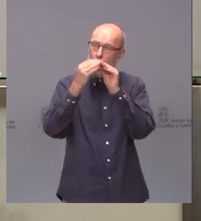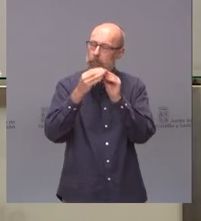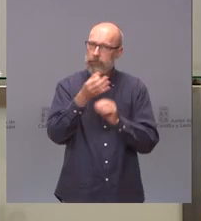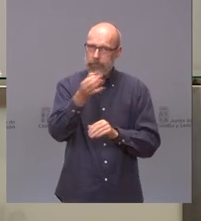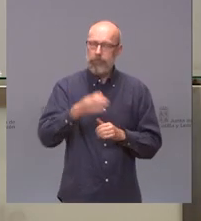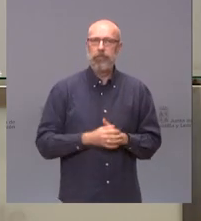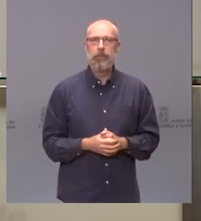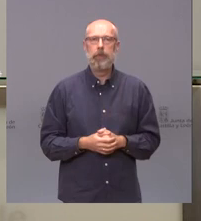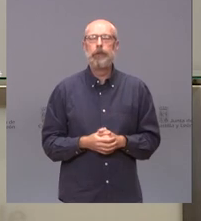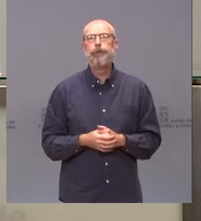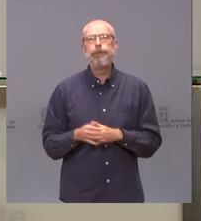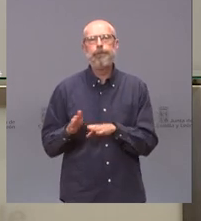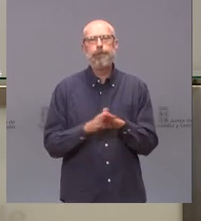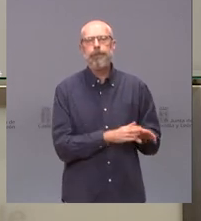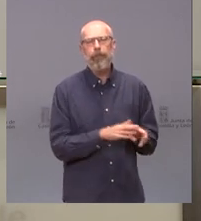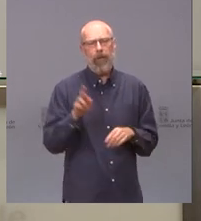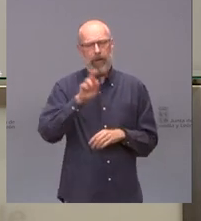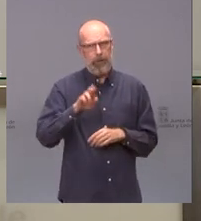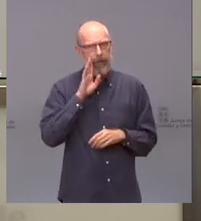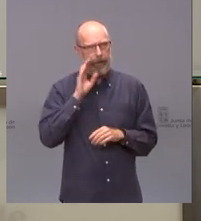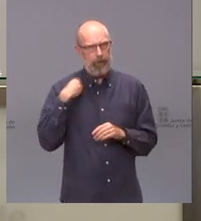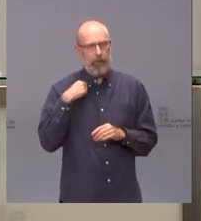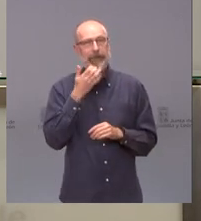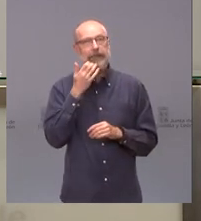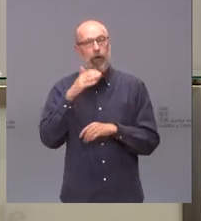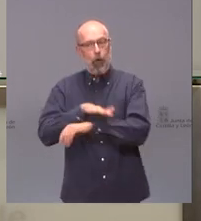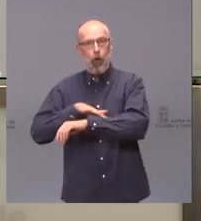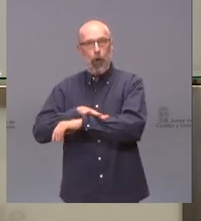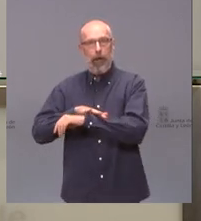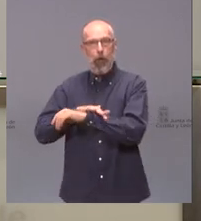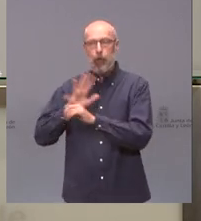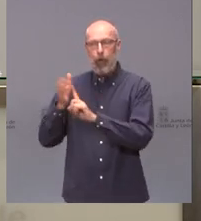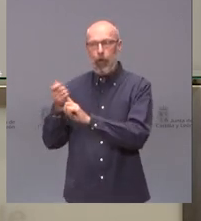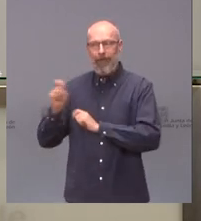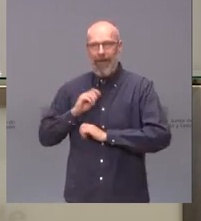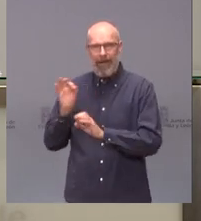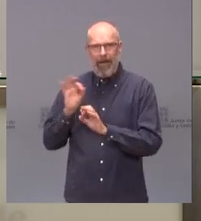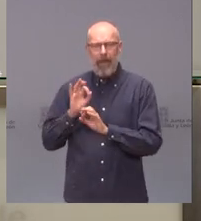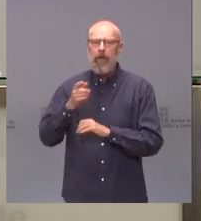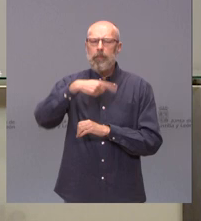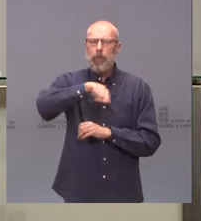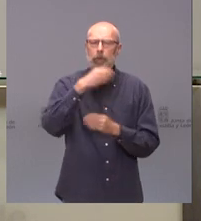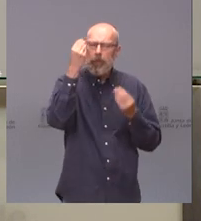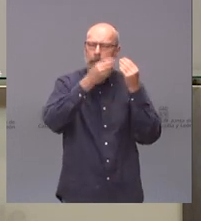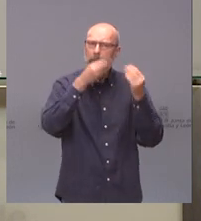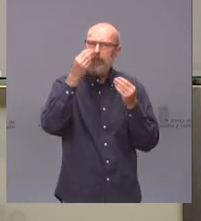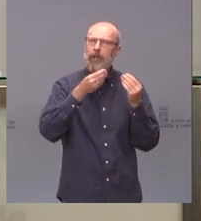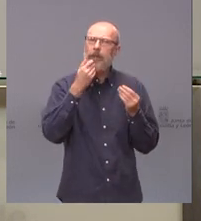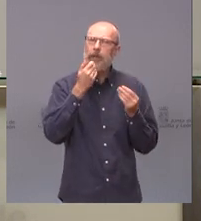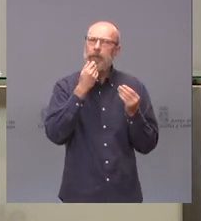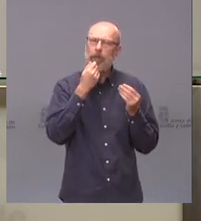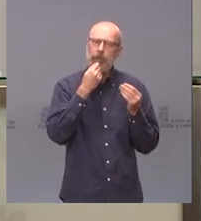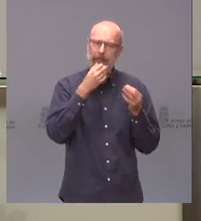Incidiendo un poco en eso que comentabas, si el gobierno no da alternativas, ¿han valorado ya los servicios jurídicos? ¿Qué restricciones puede tomar Castilla y León?